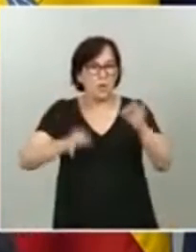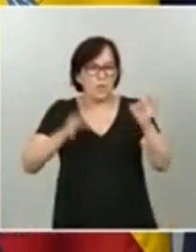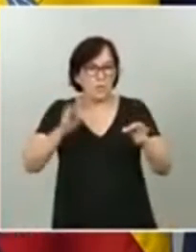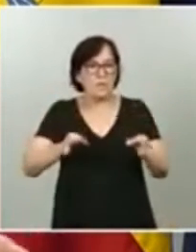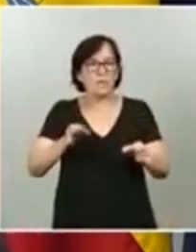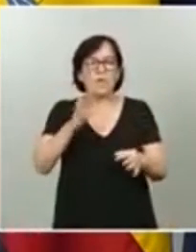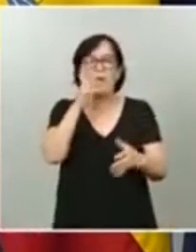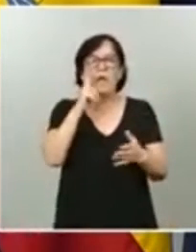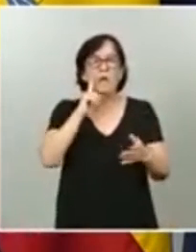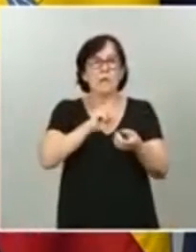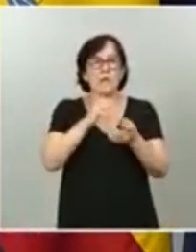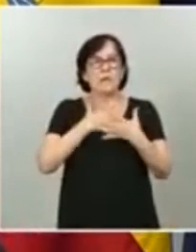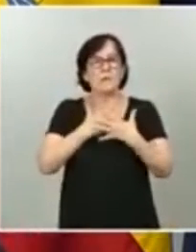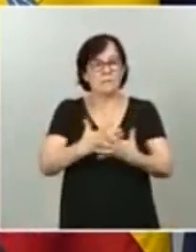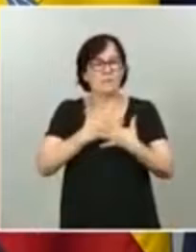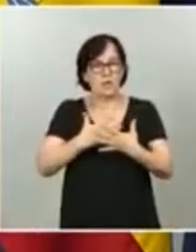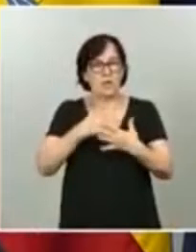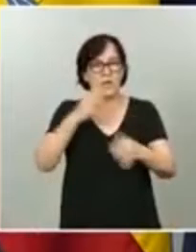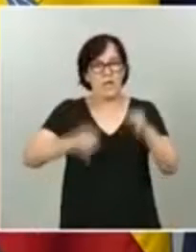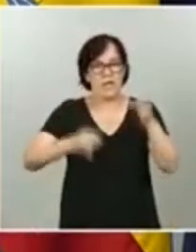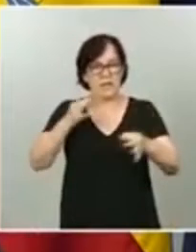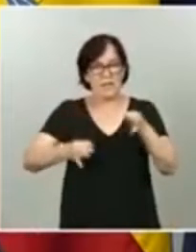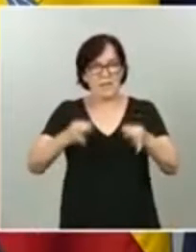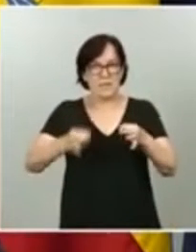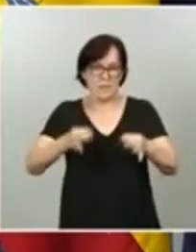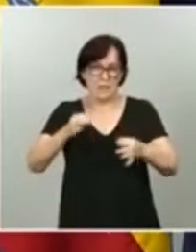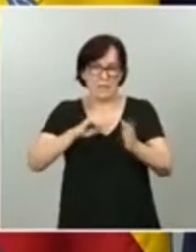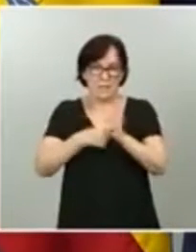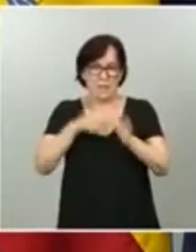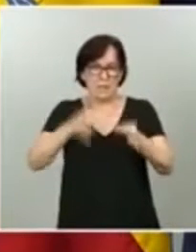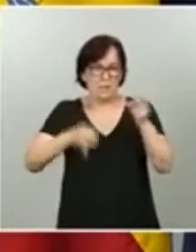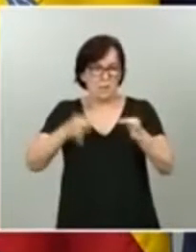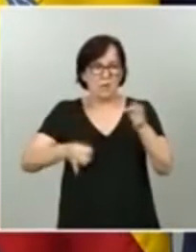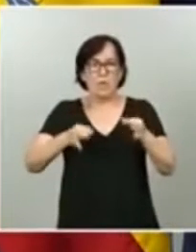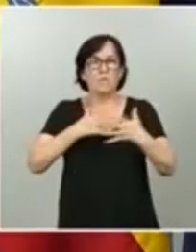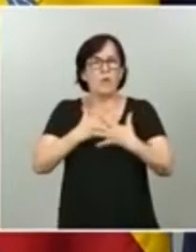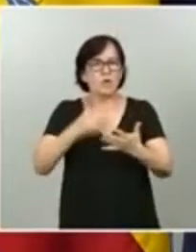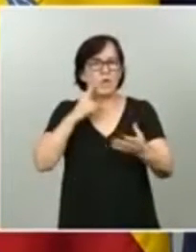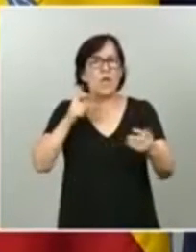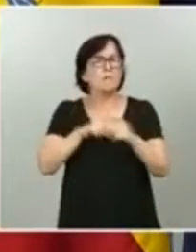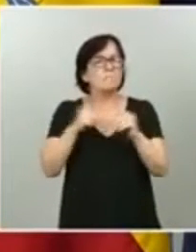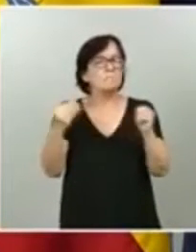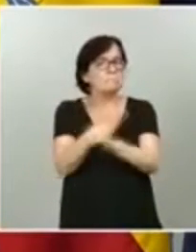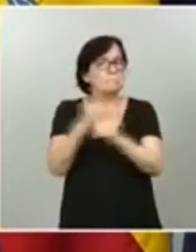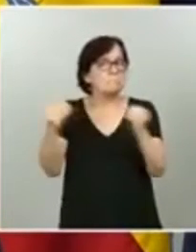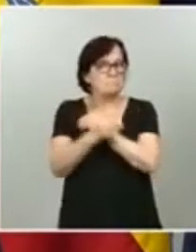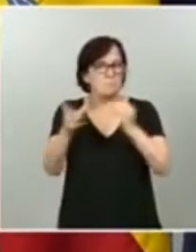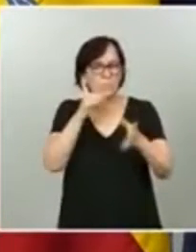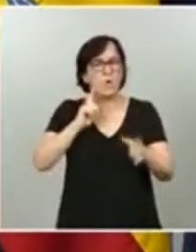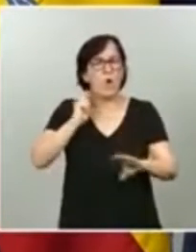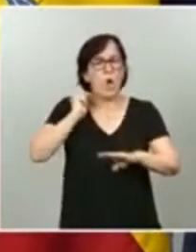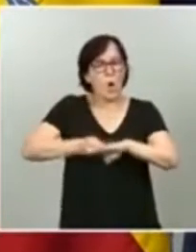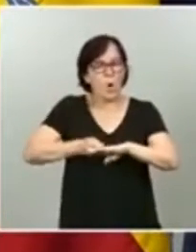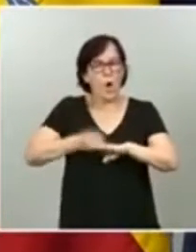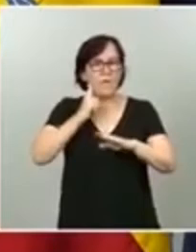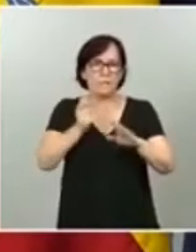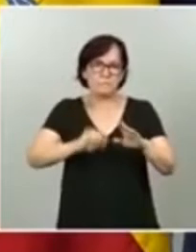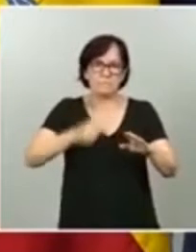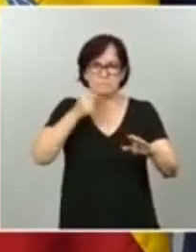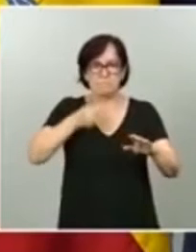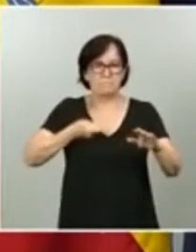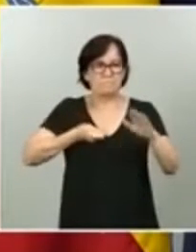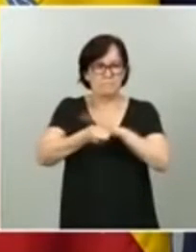la voluntariedad de la ley de jurisdicción voluntaria, caso de que haya discordancias, pues enterrarán los jueces en la vía contenciosa. Pero, en suma, y no quiero